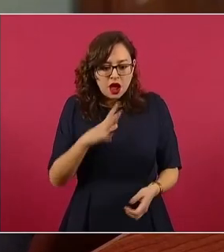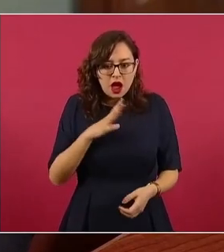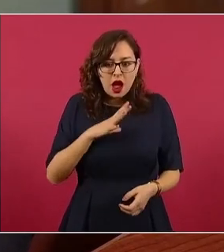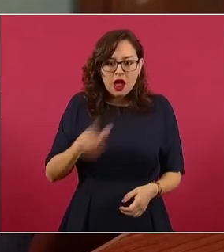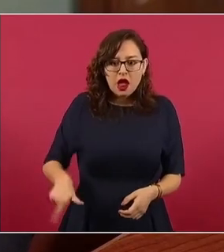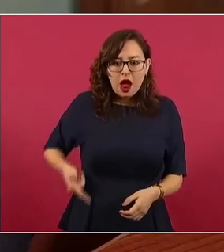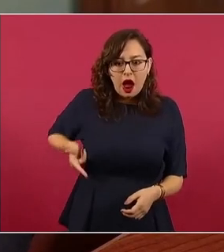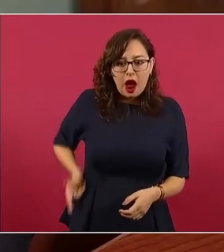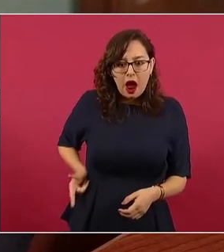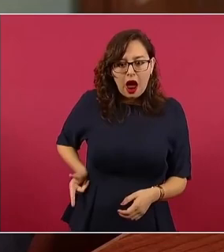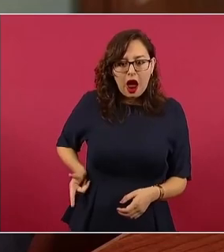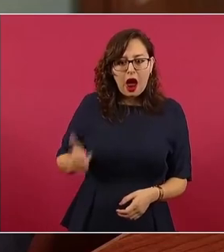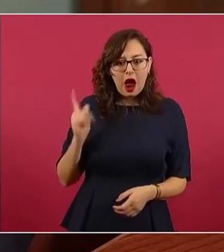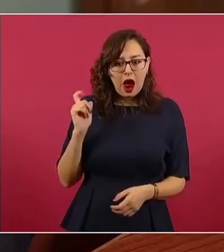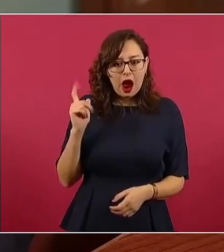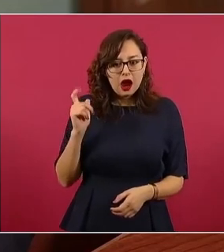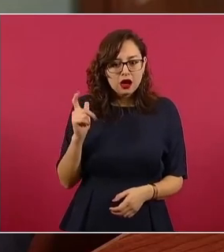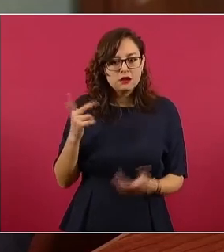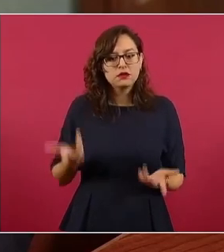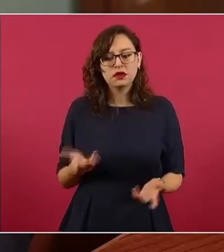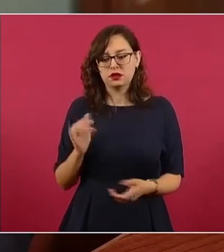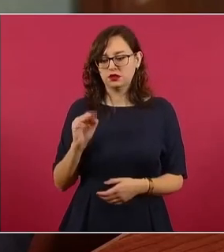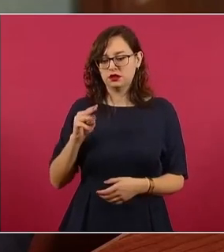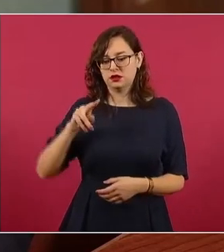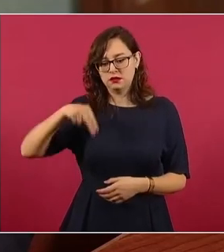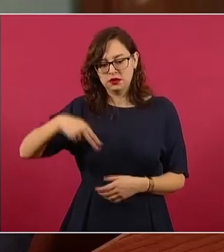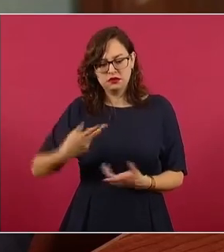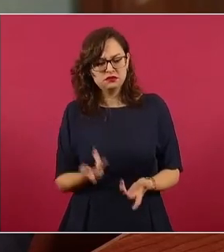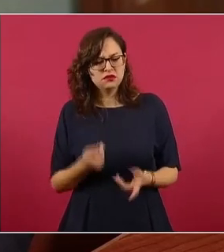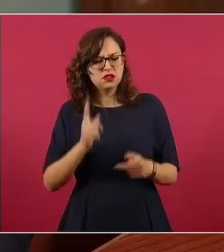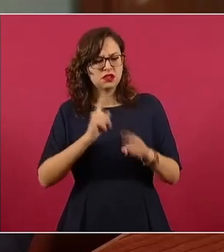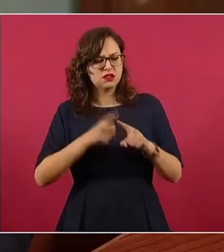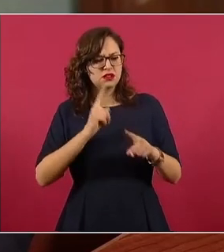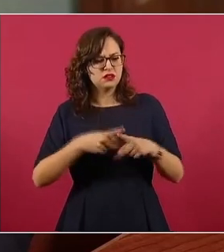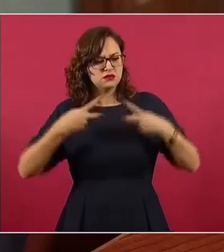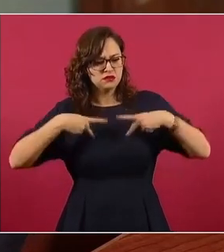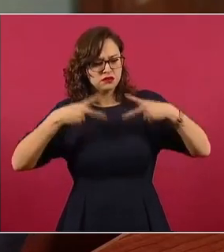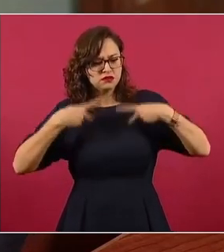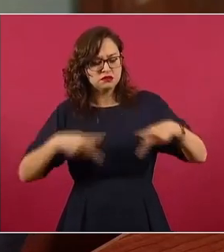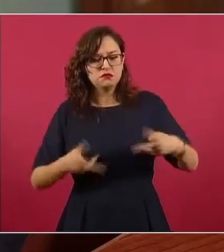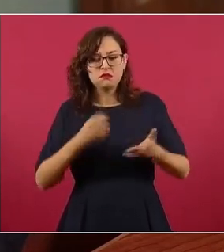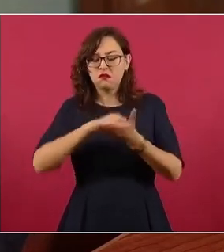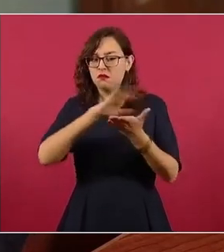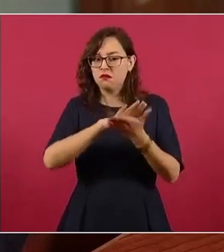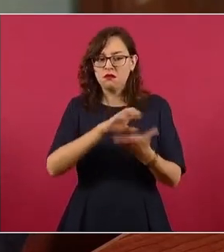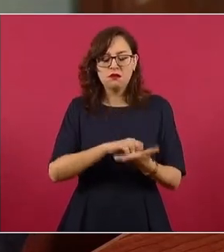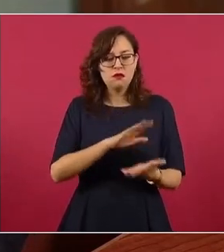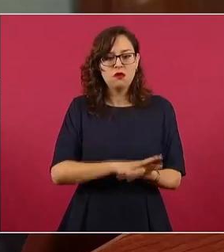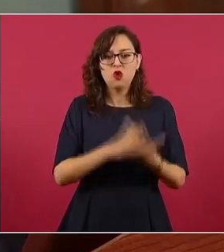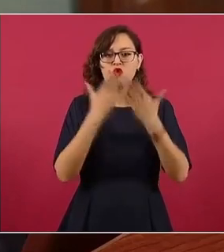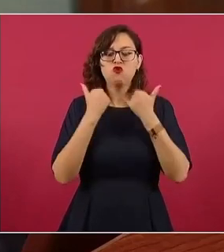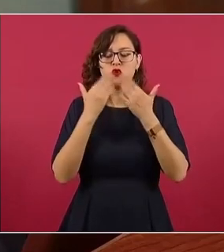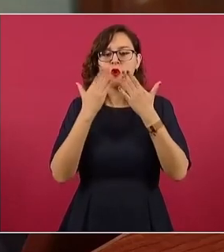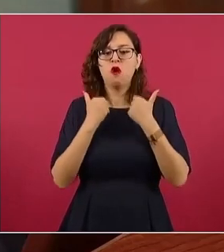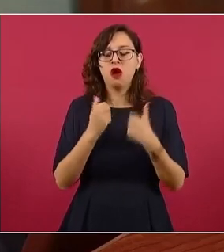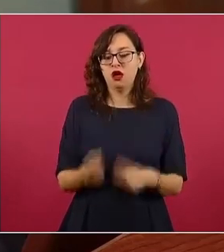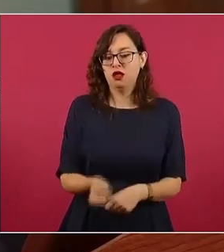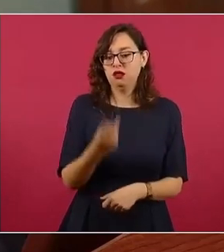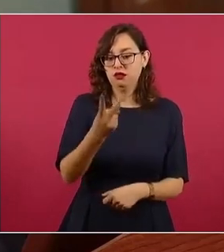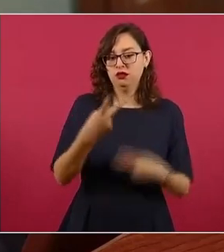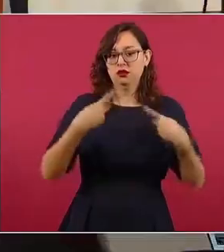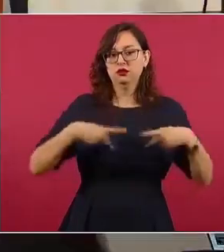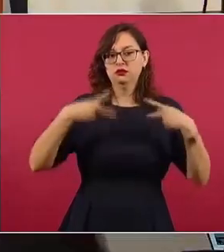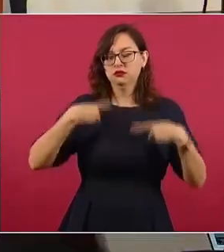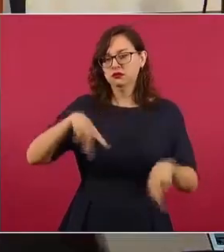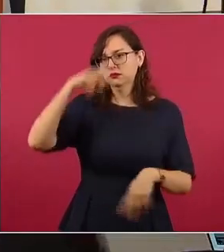El Instituto Nacional de Migración no cuenta con registro de flujos migratorios de esas personas. Estos dos de origen mexicano se encuentran